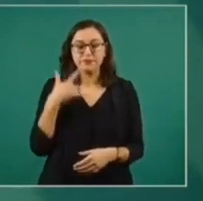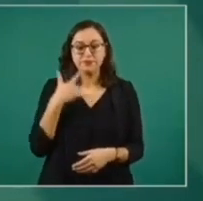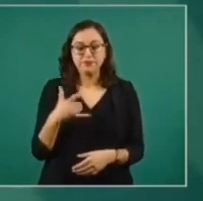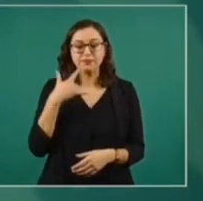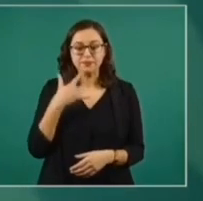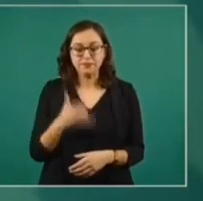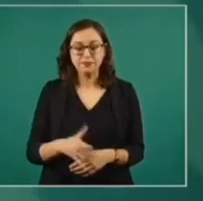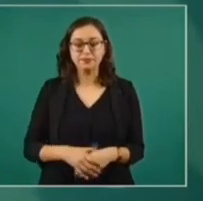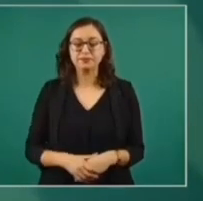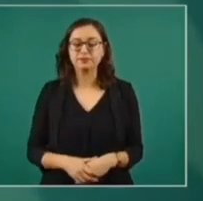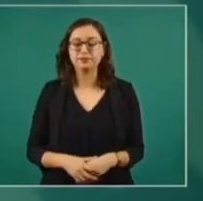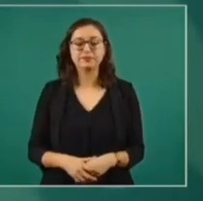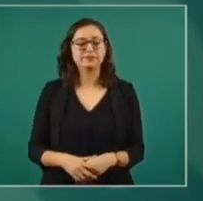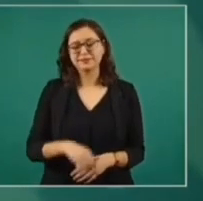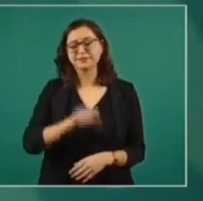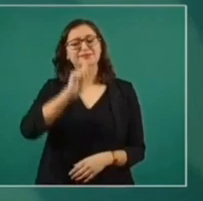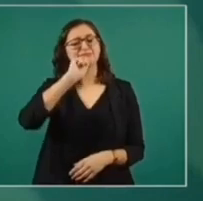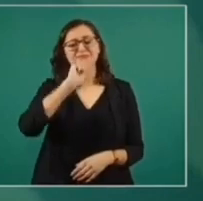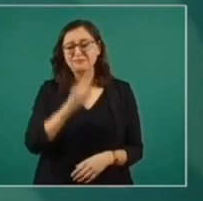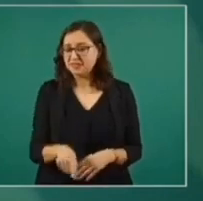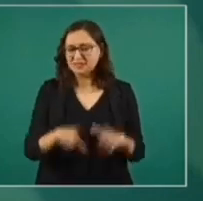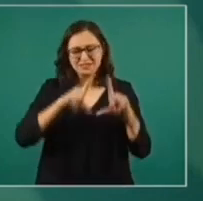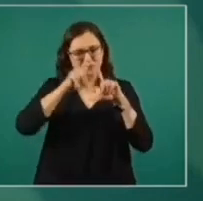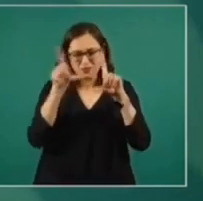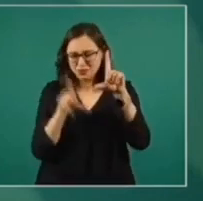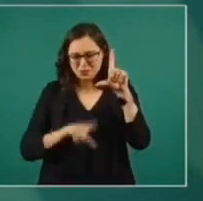Y es lo mismo en general.